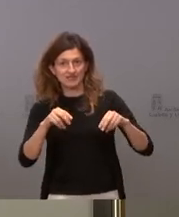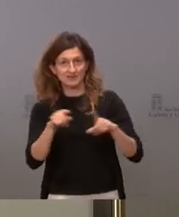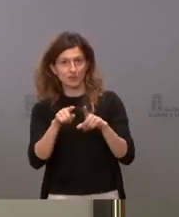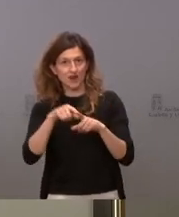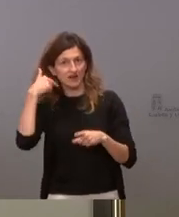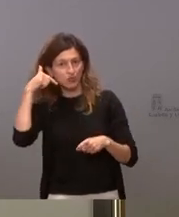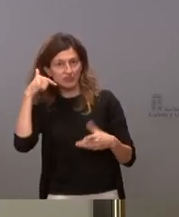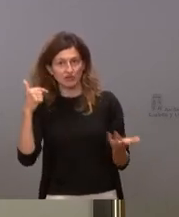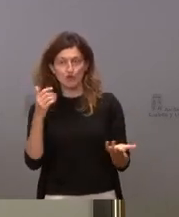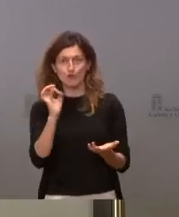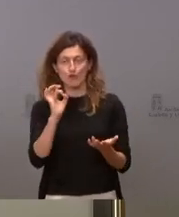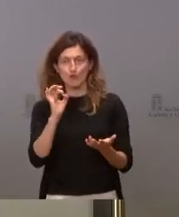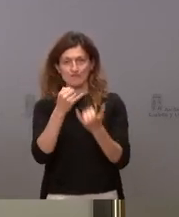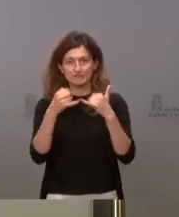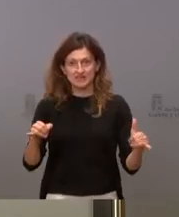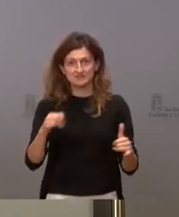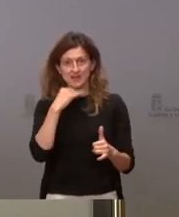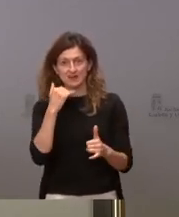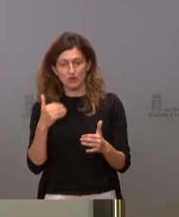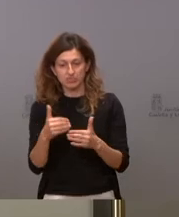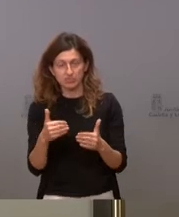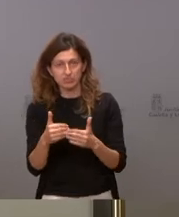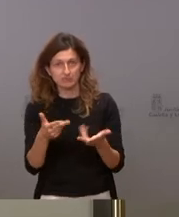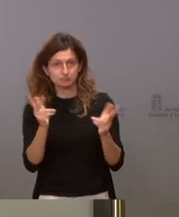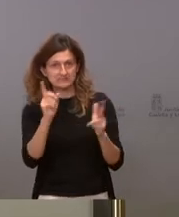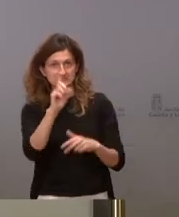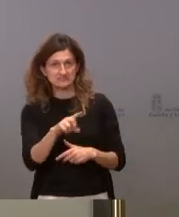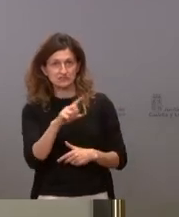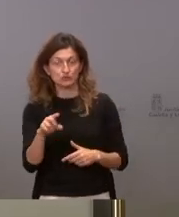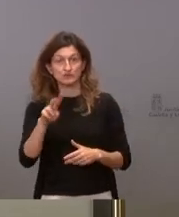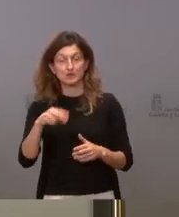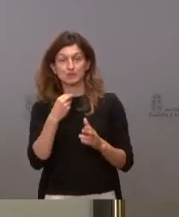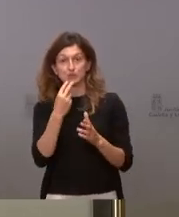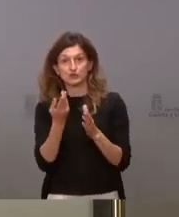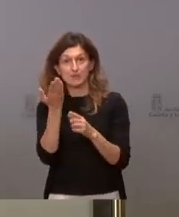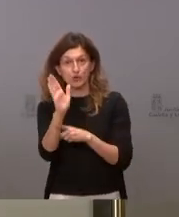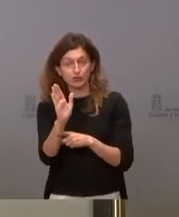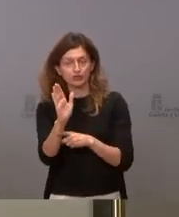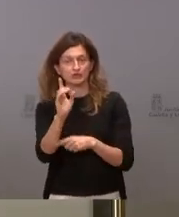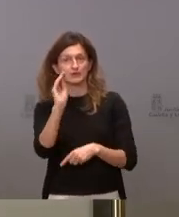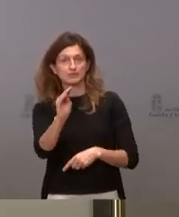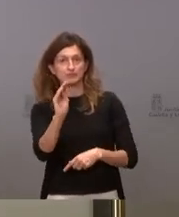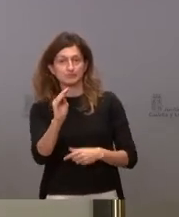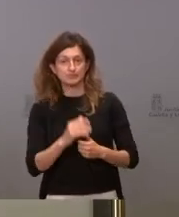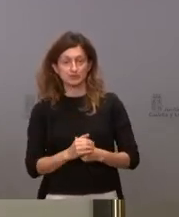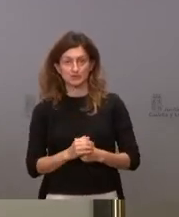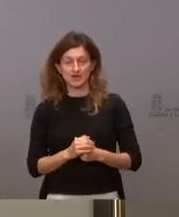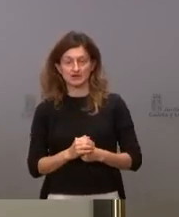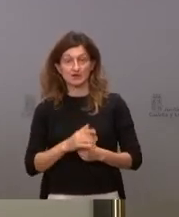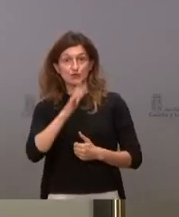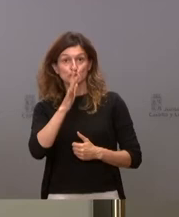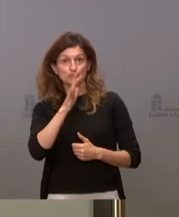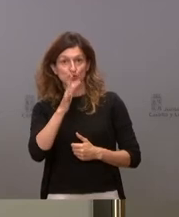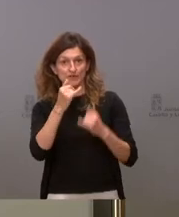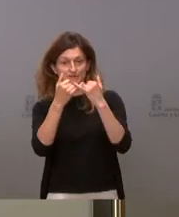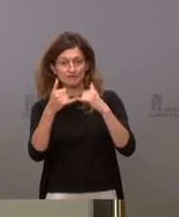movimiento a última hora para que se pudieran permitir? Y al portavoz me gustaría preguntarle con el comienzo de las